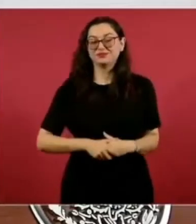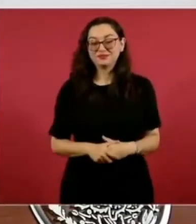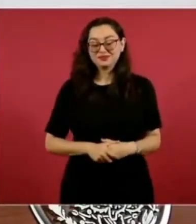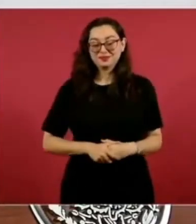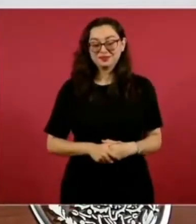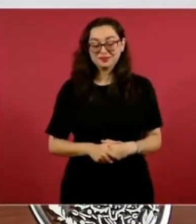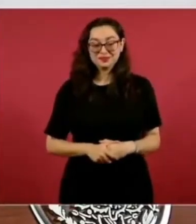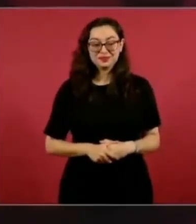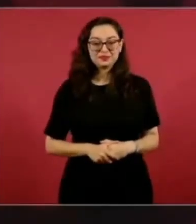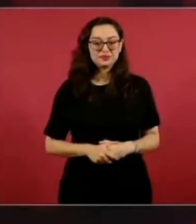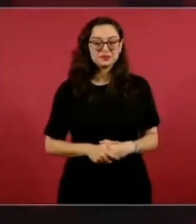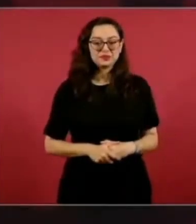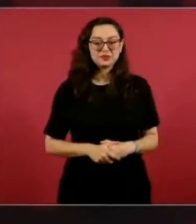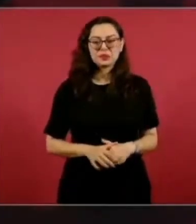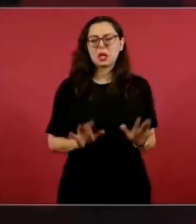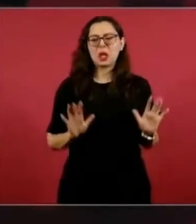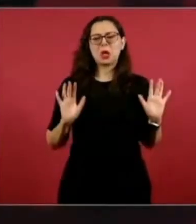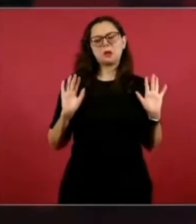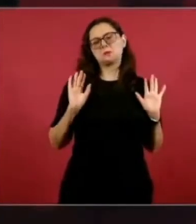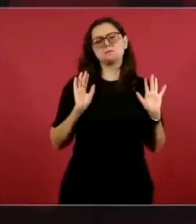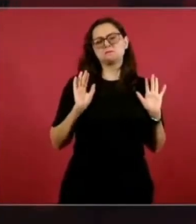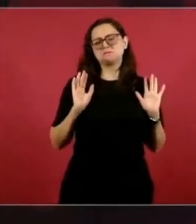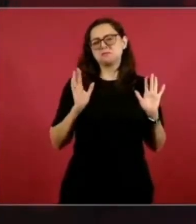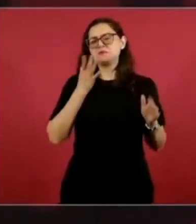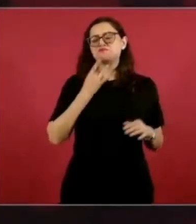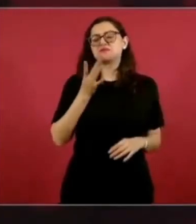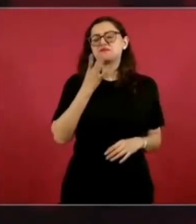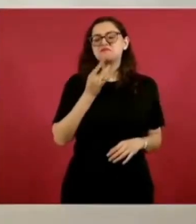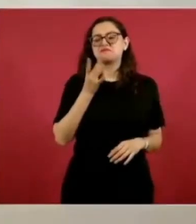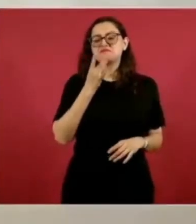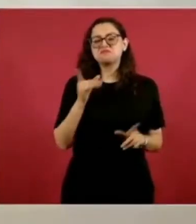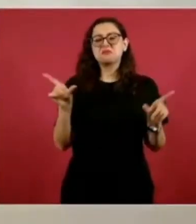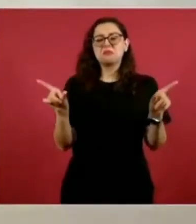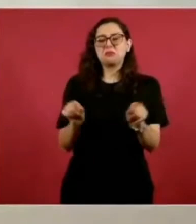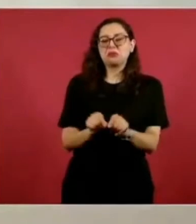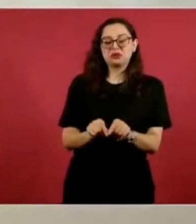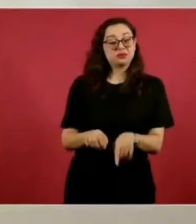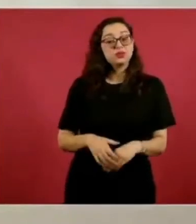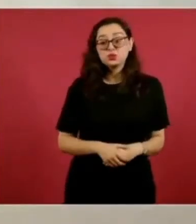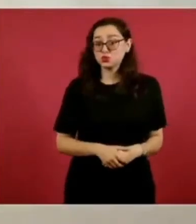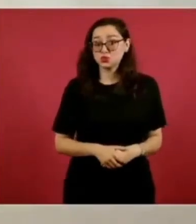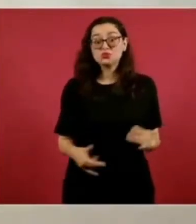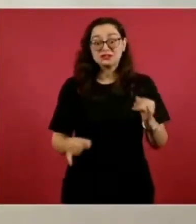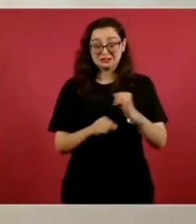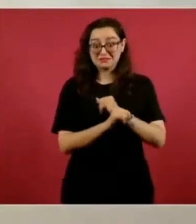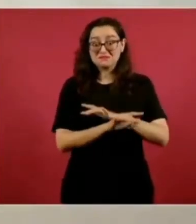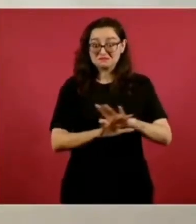No es nada más así de declaraciones generales, hay que informar,